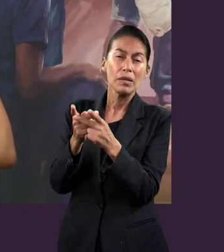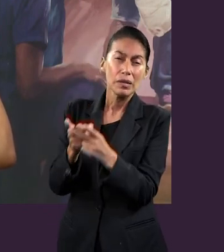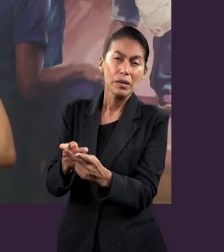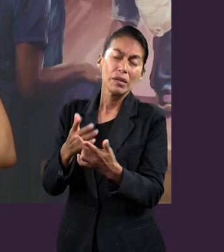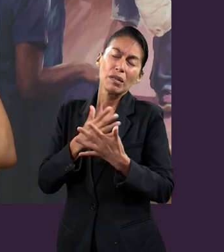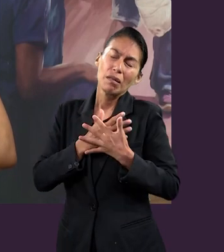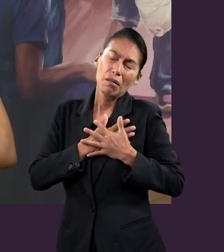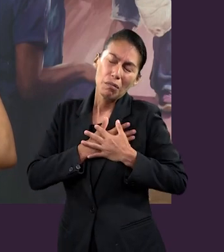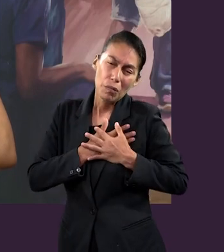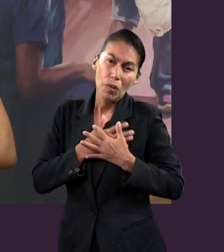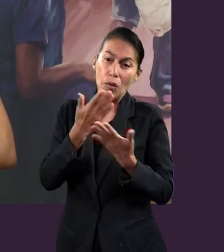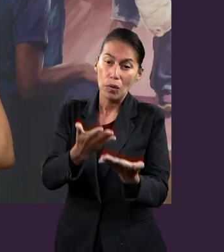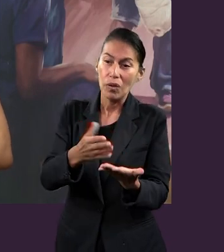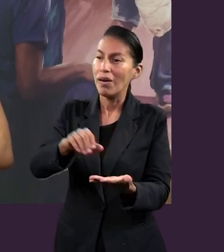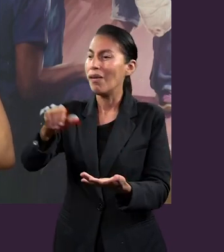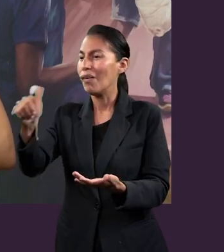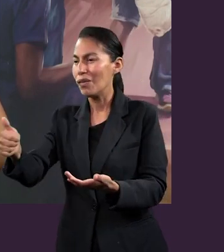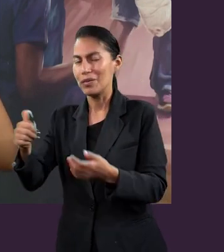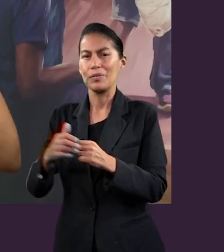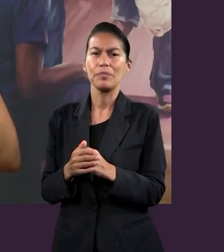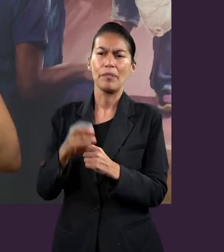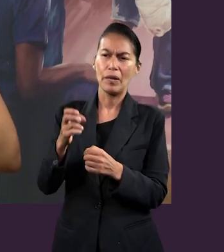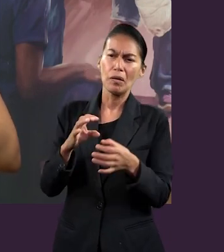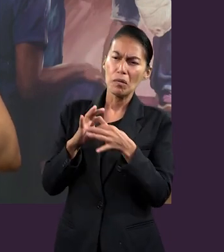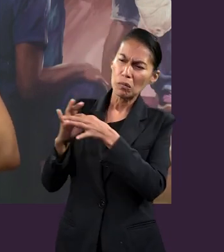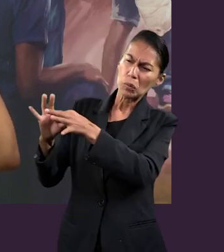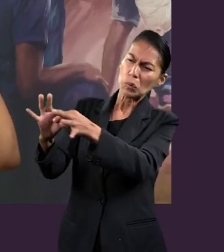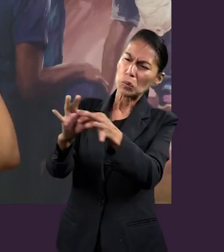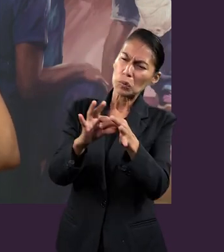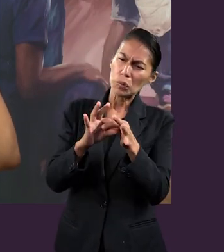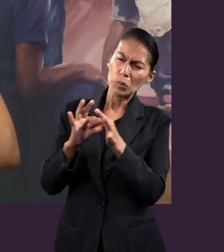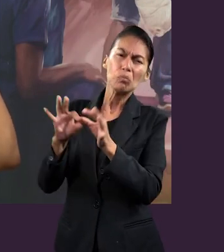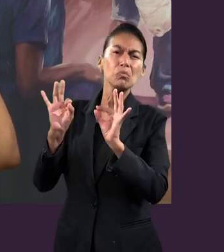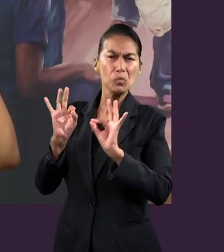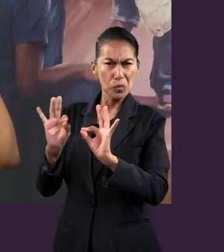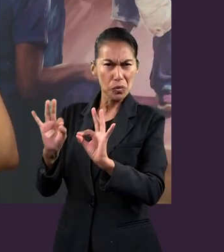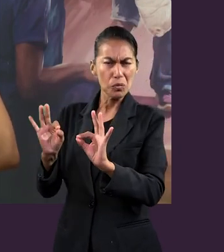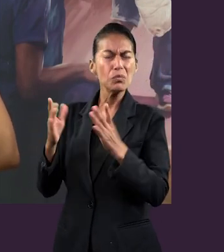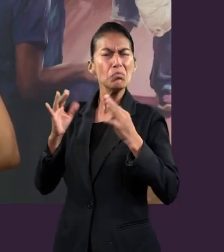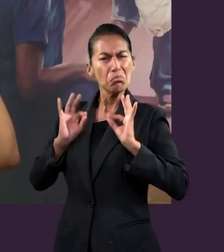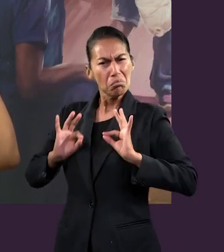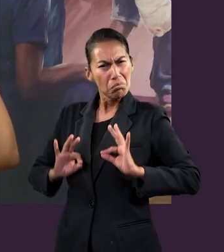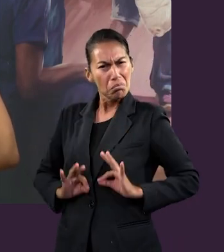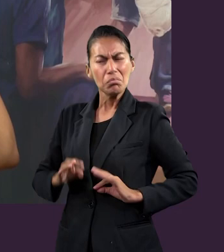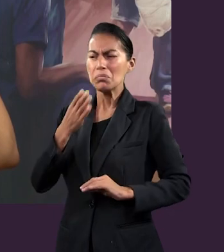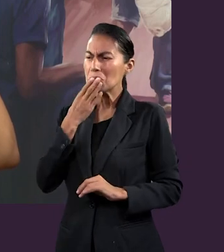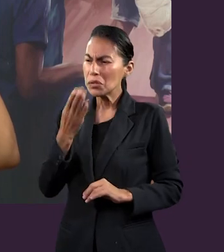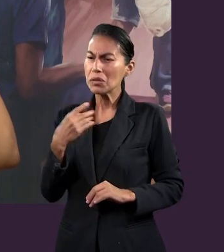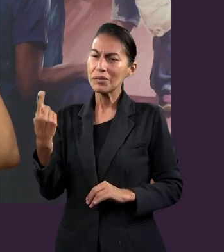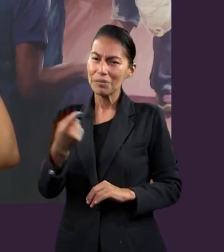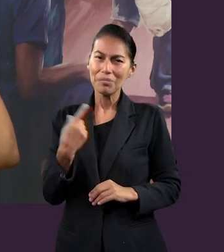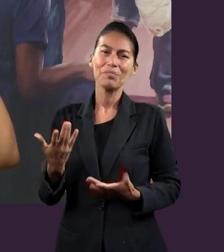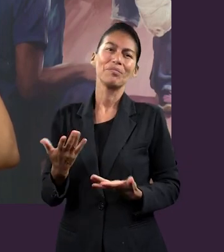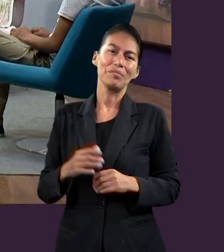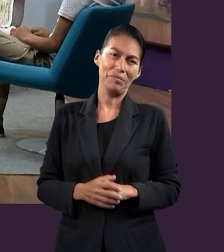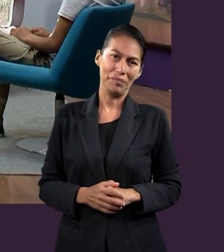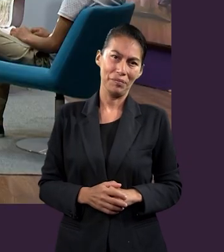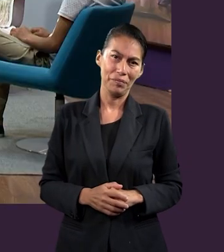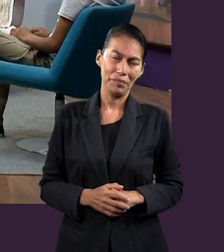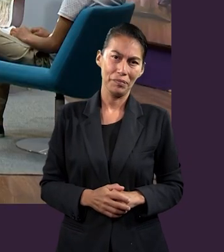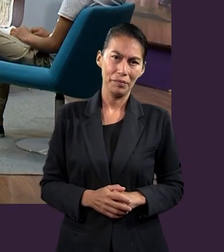paciencia los unos con los otros para así crear como un ambiente en el cual nos sintamos cómodos entre nosotros.